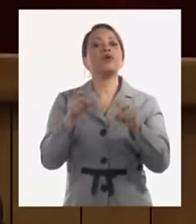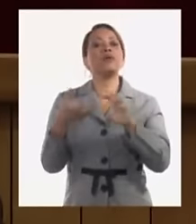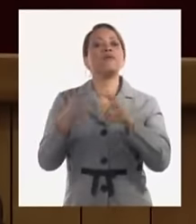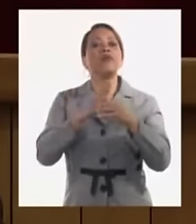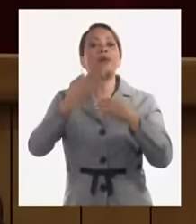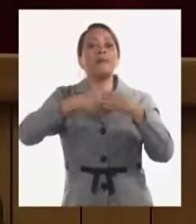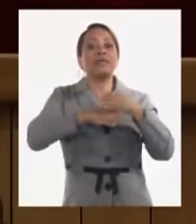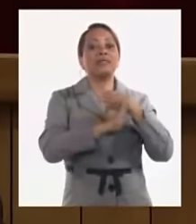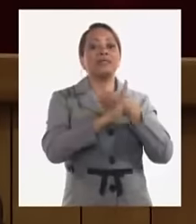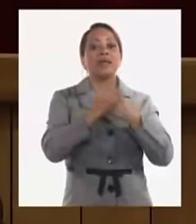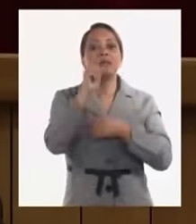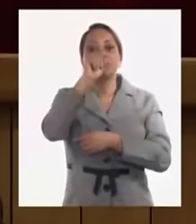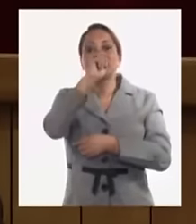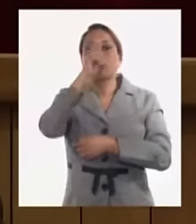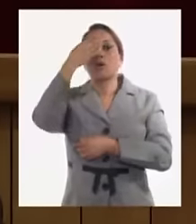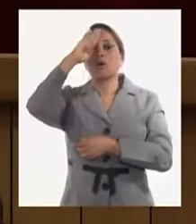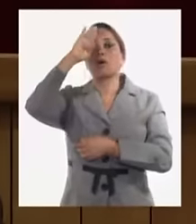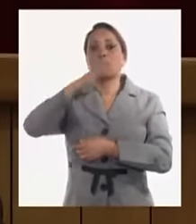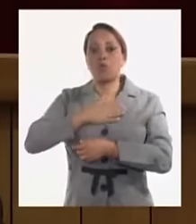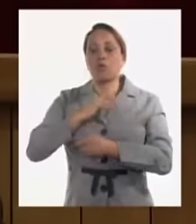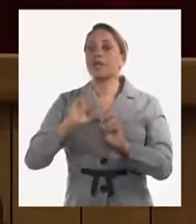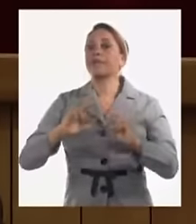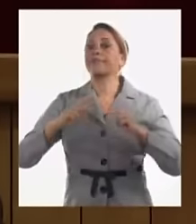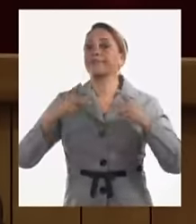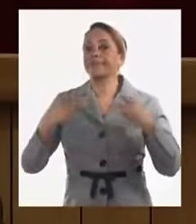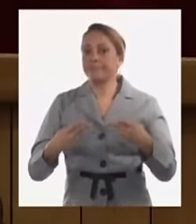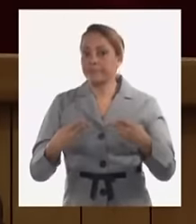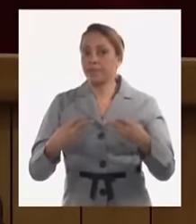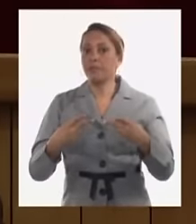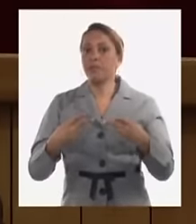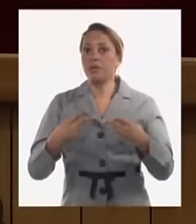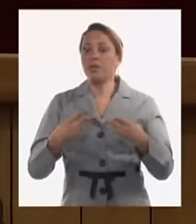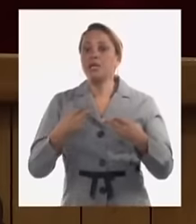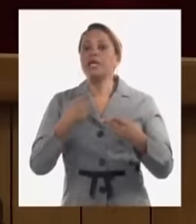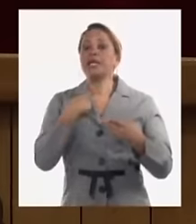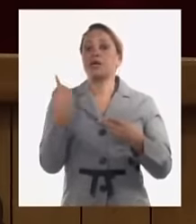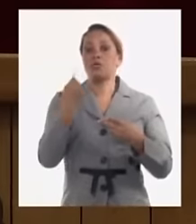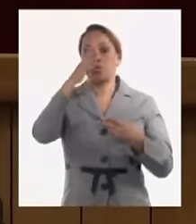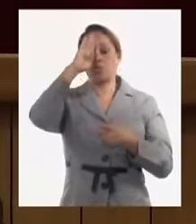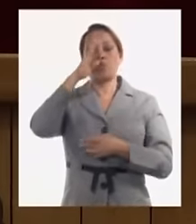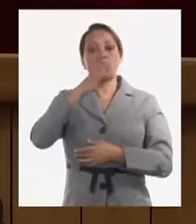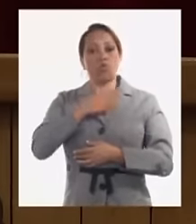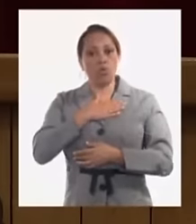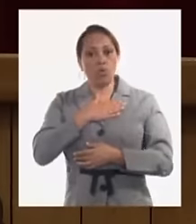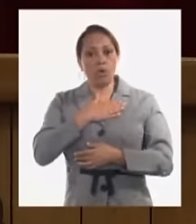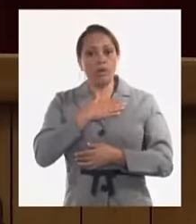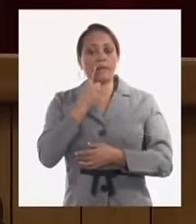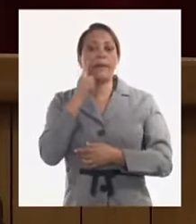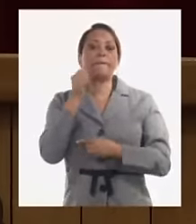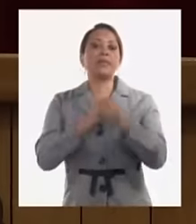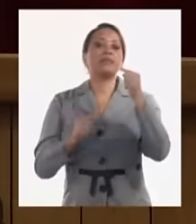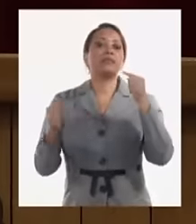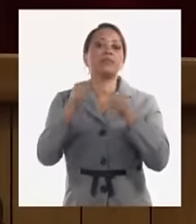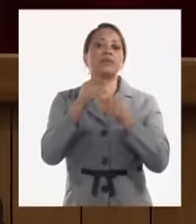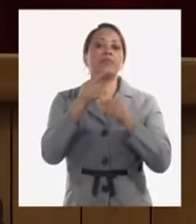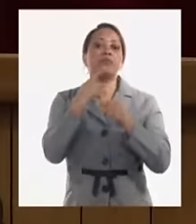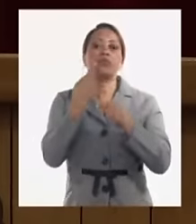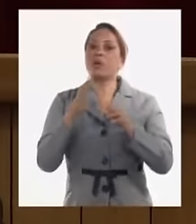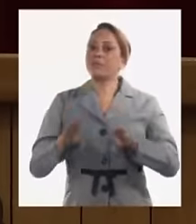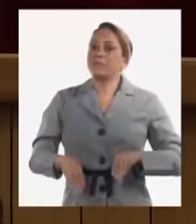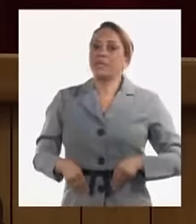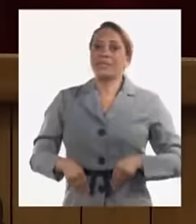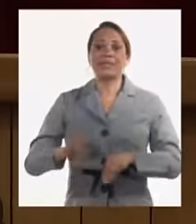introducir la droga en el país ratificamos la condición y el principio de tolerancia cero